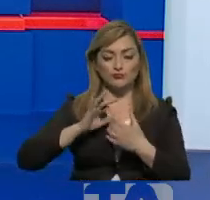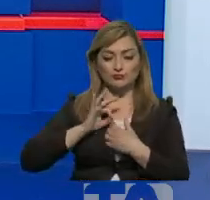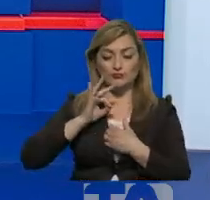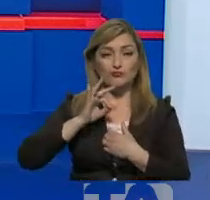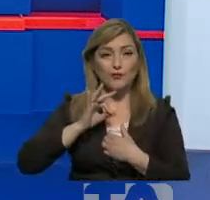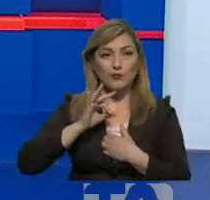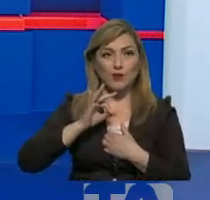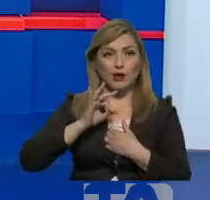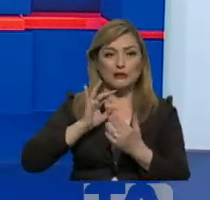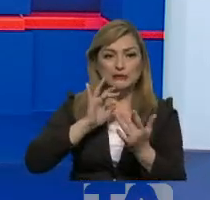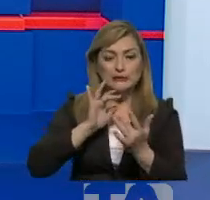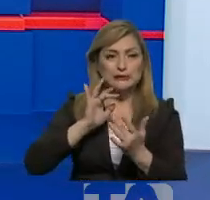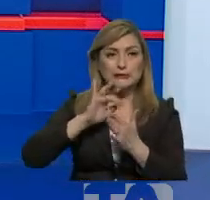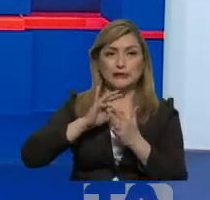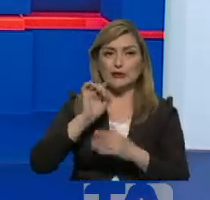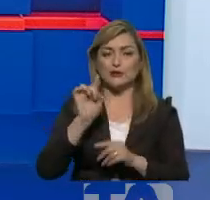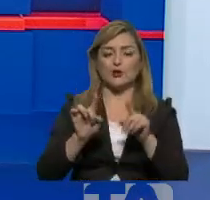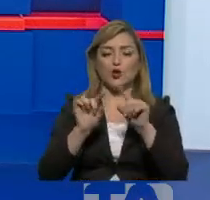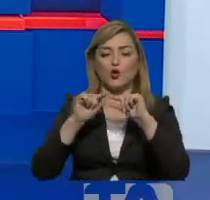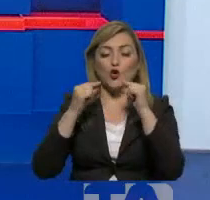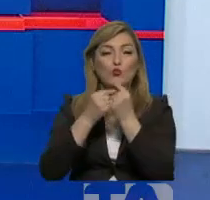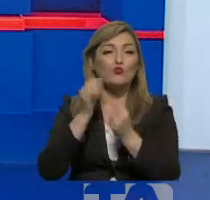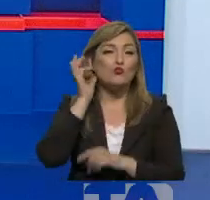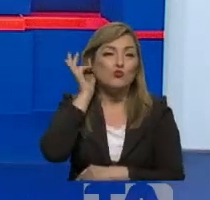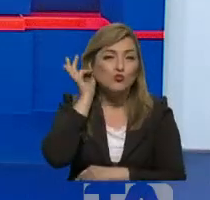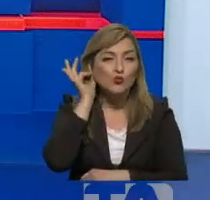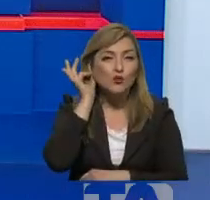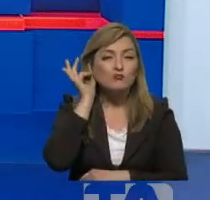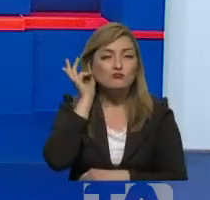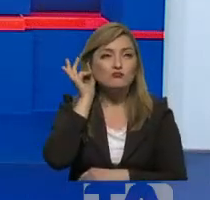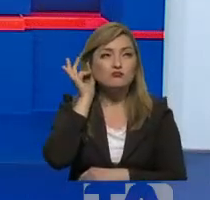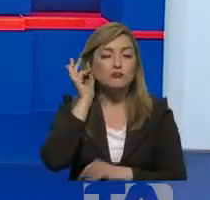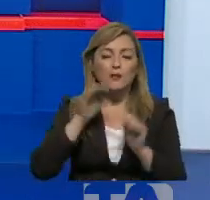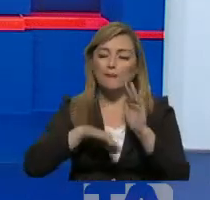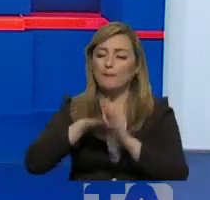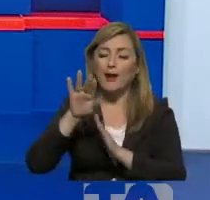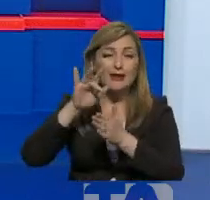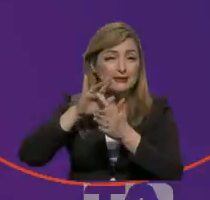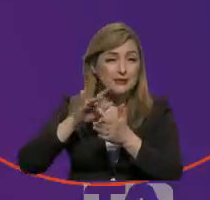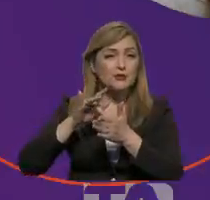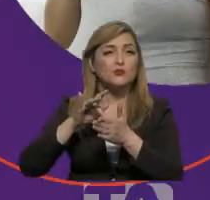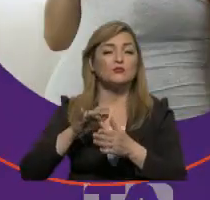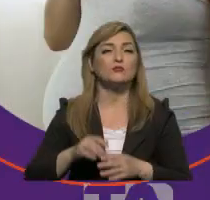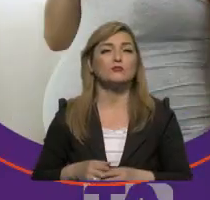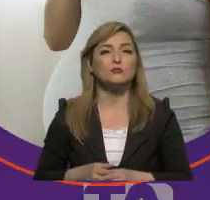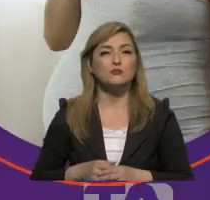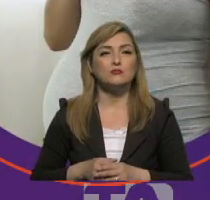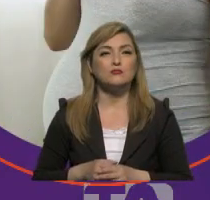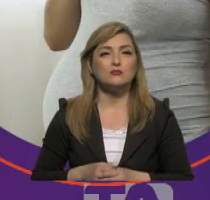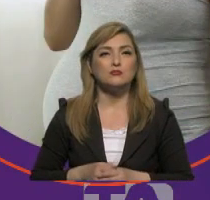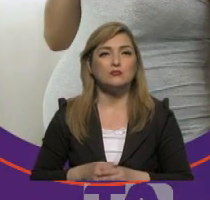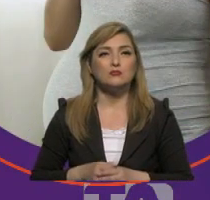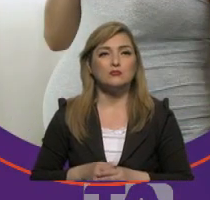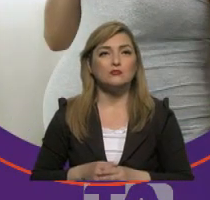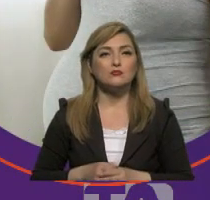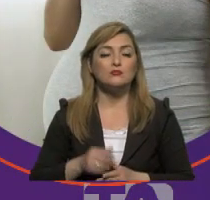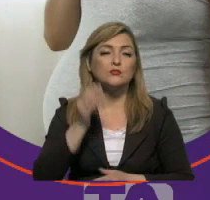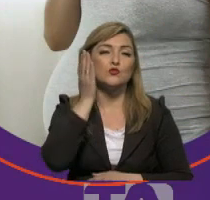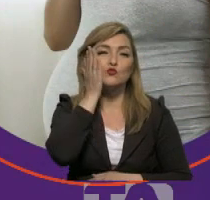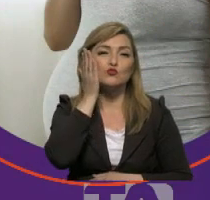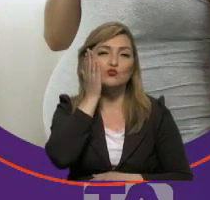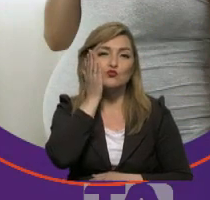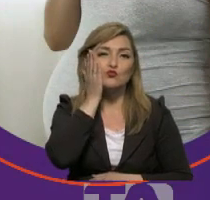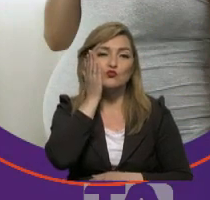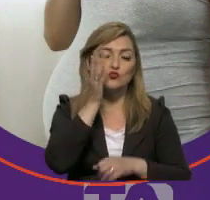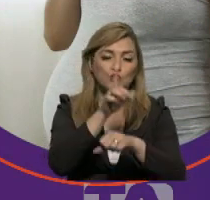y por eso es fundamental pensar que algún grupo de mujeres que tienen más riesgo de lo normal, como podría ser tal vez una madre que